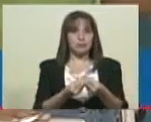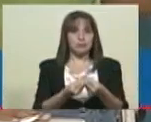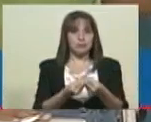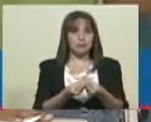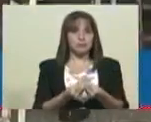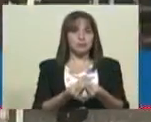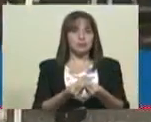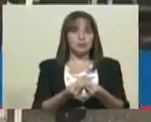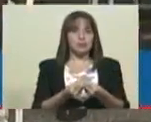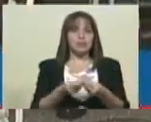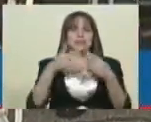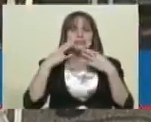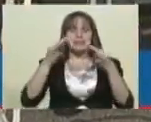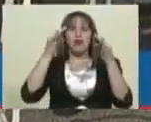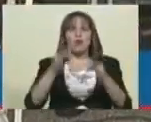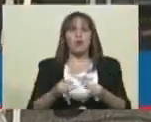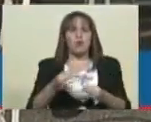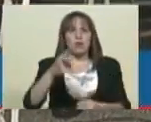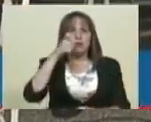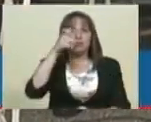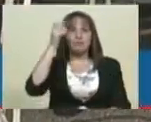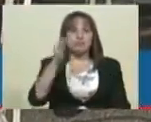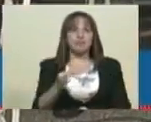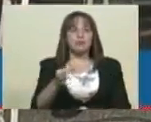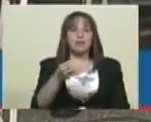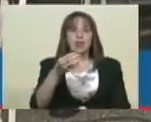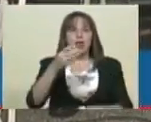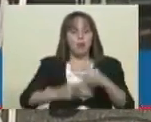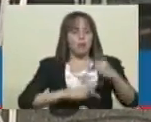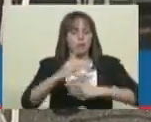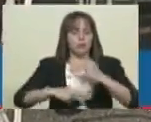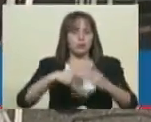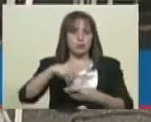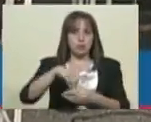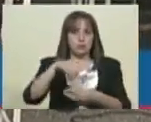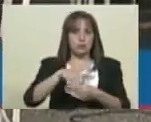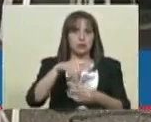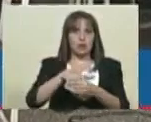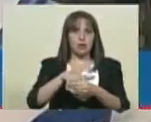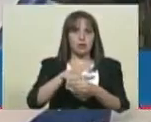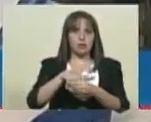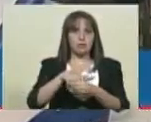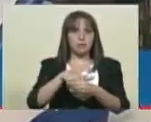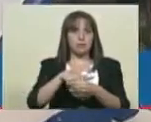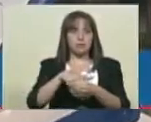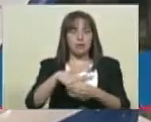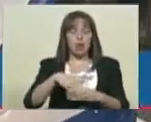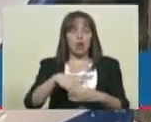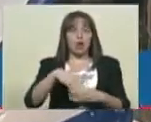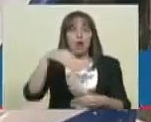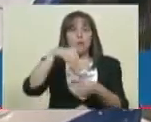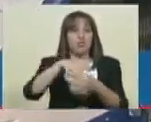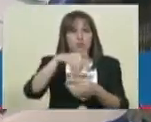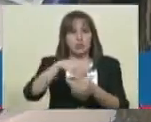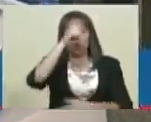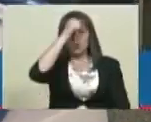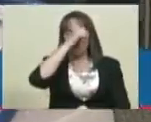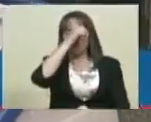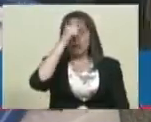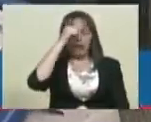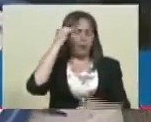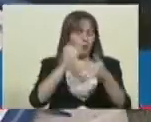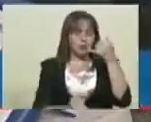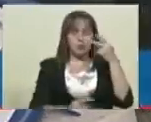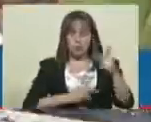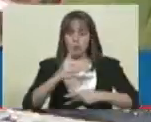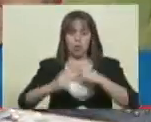tener gran seguridad en los procesos electorales. Nosotros estamos votando el día domingo, como siempre hemos votado en los últimos